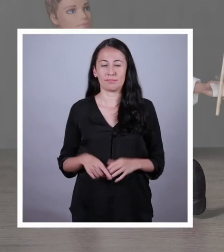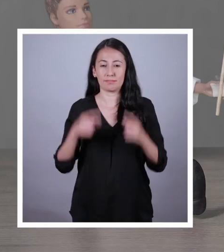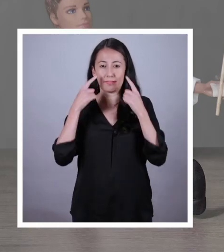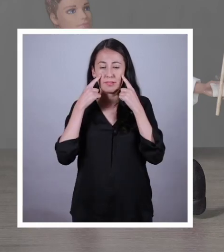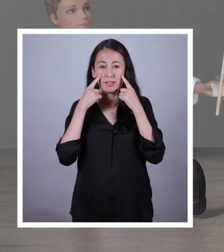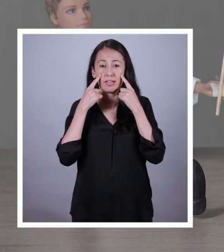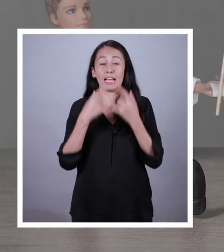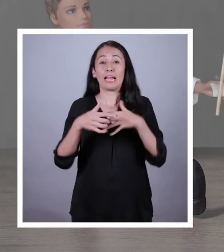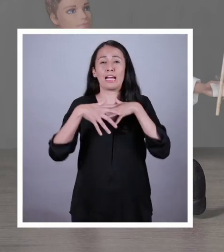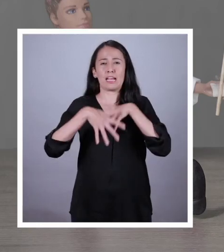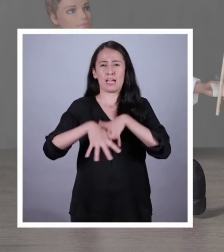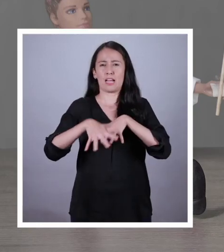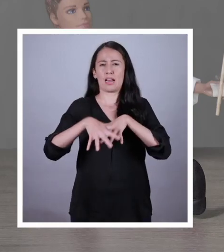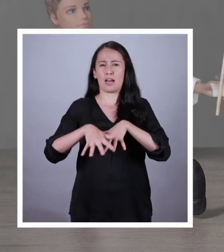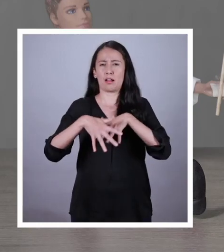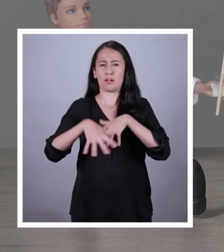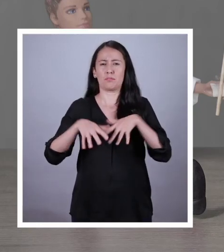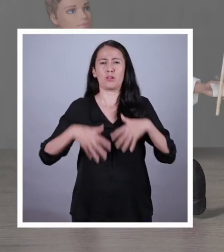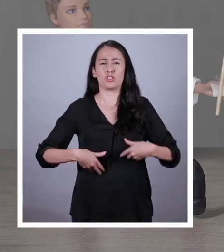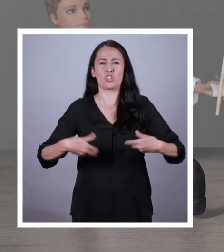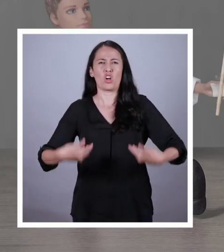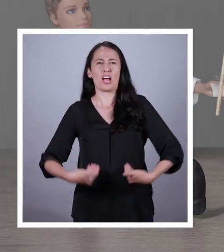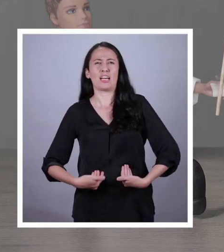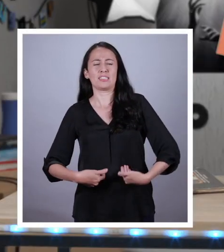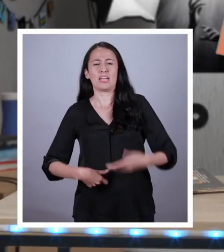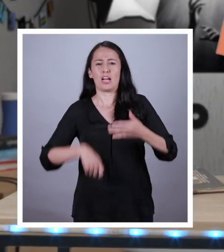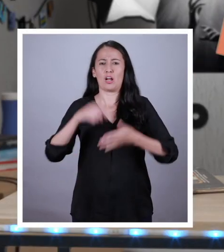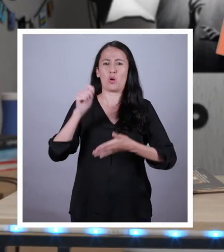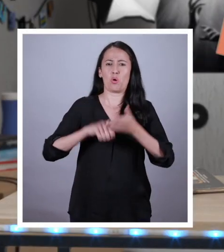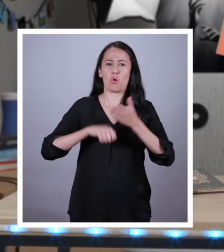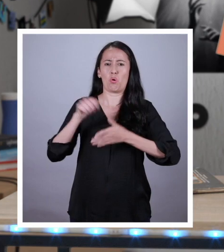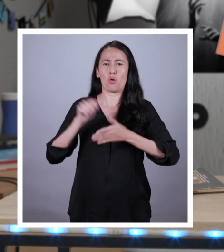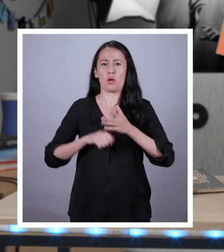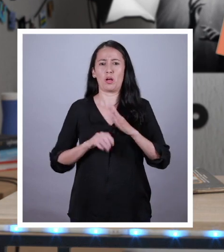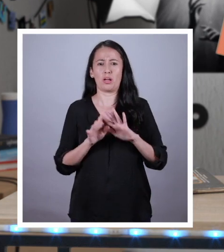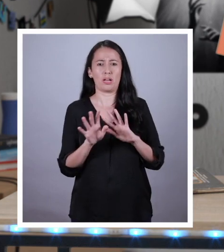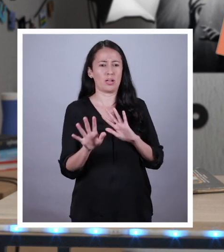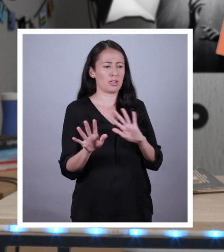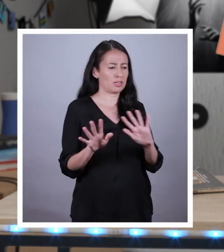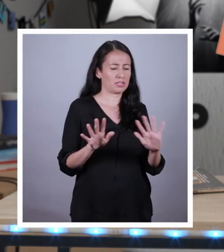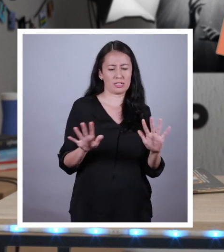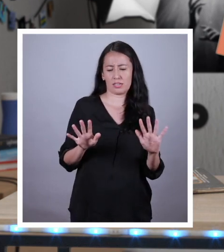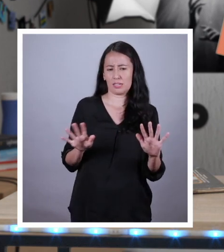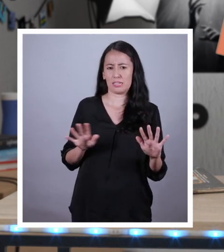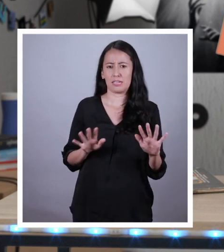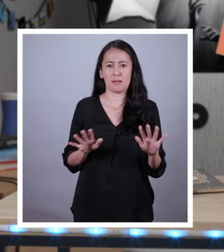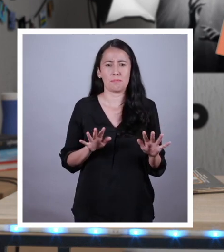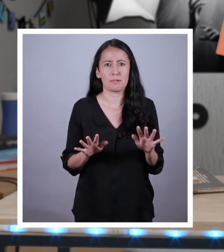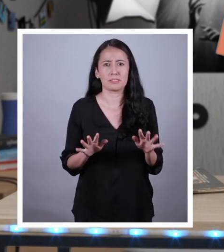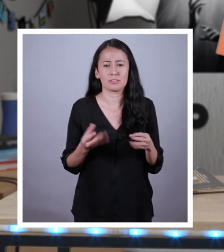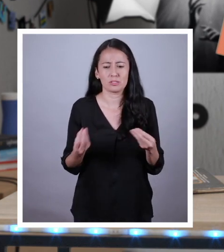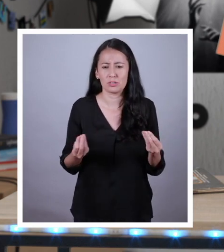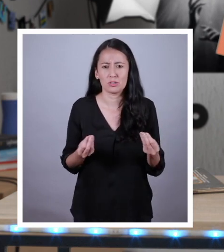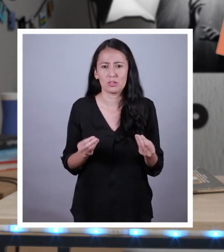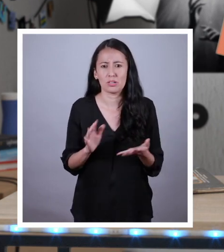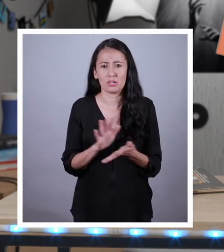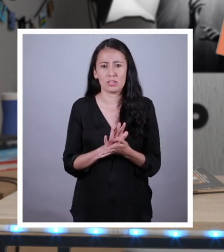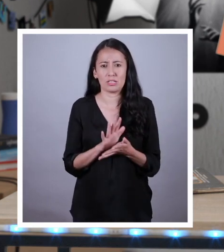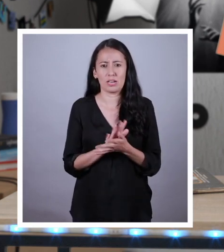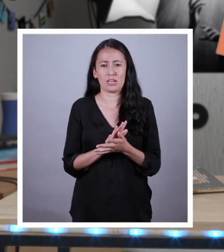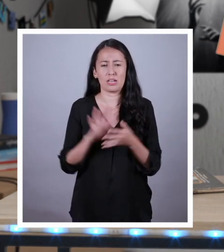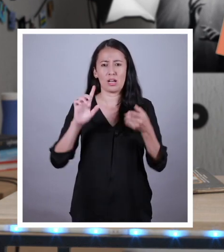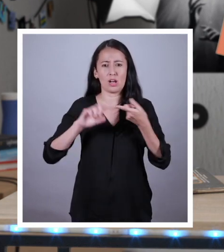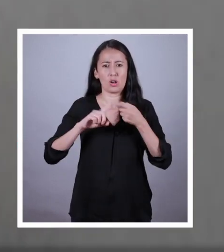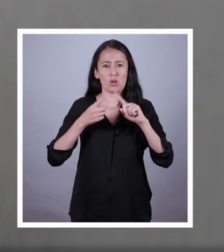¡Queremos descansar! ¡Estamos cansados de filmar! ¡Wow! ¡Wow! ¡Ok! ¿Qué onda, juguetones? Pensé que éramos